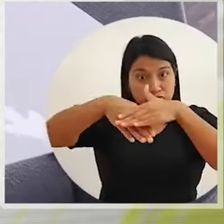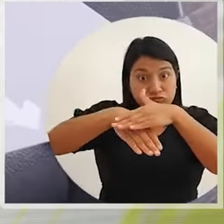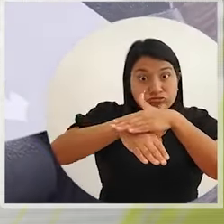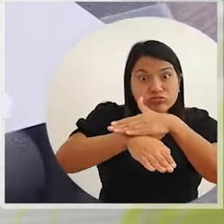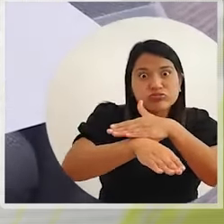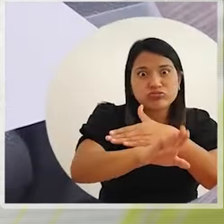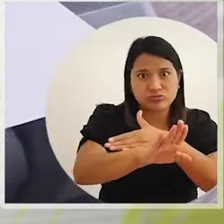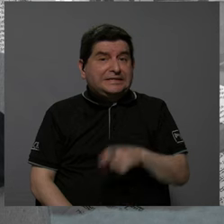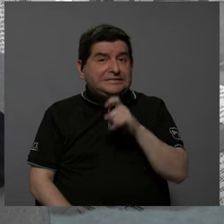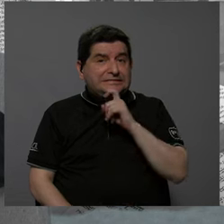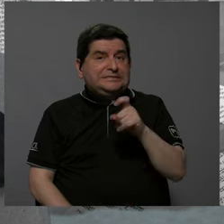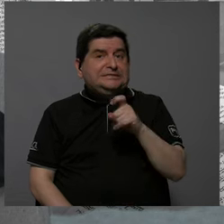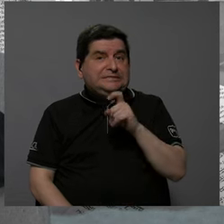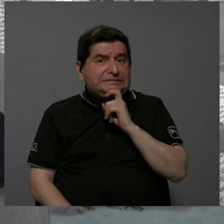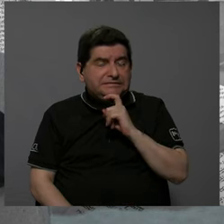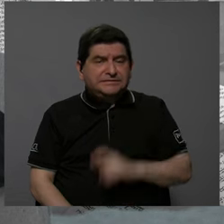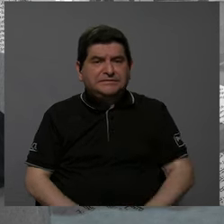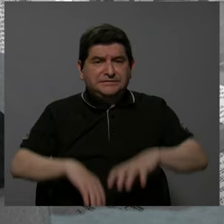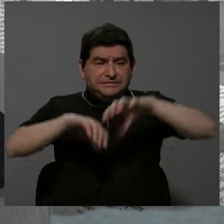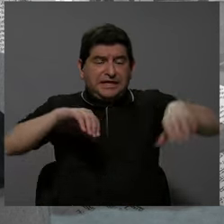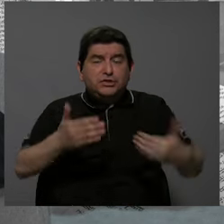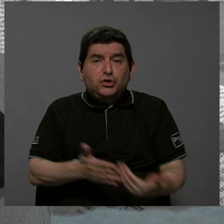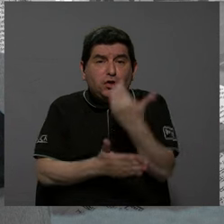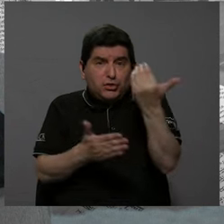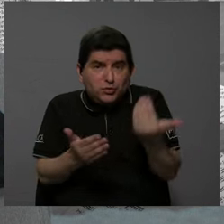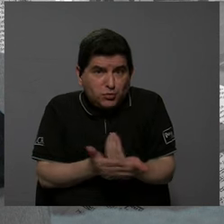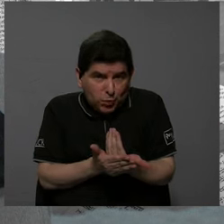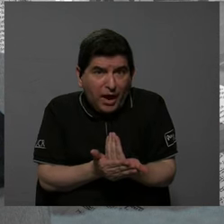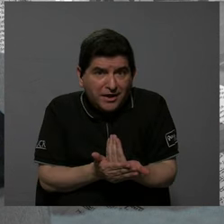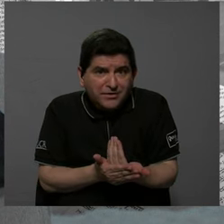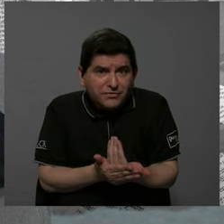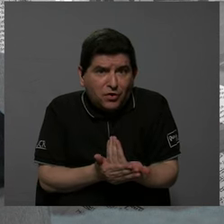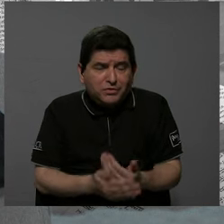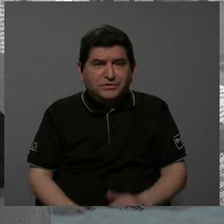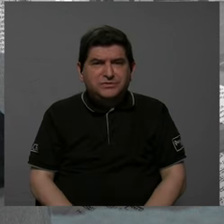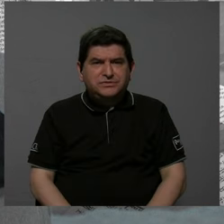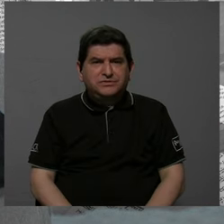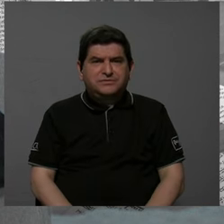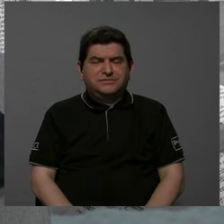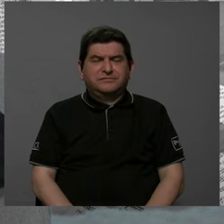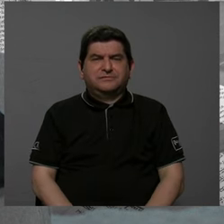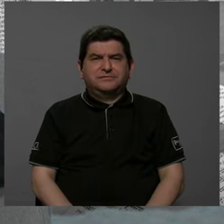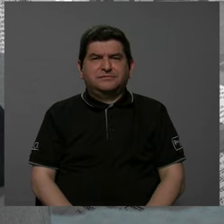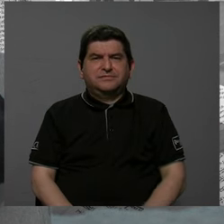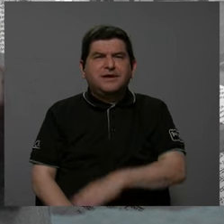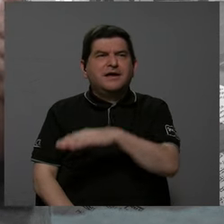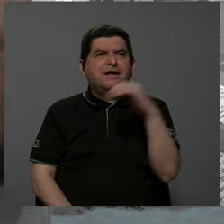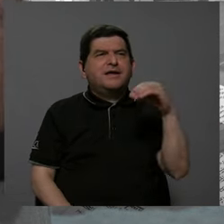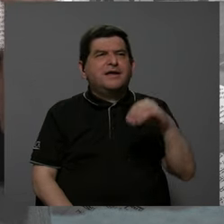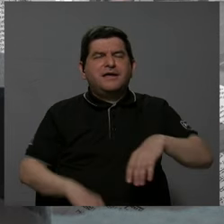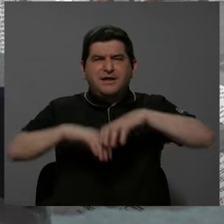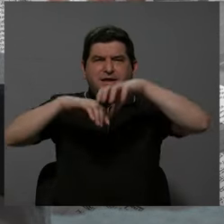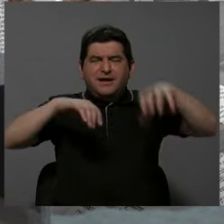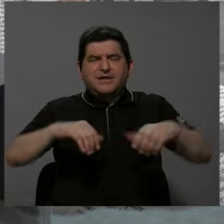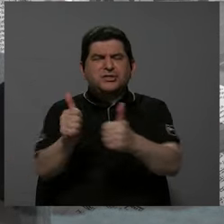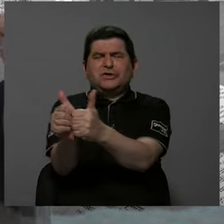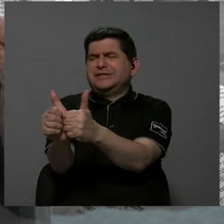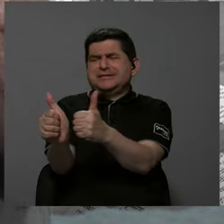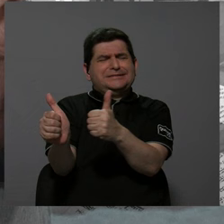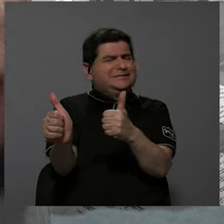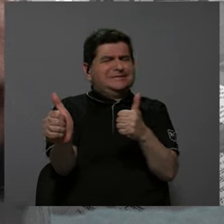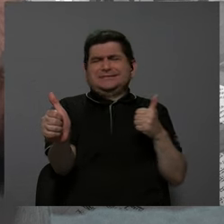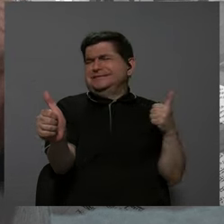país. La gran dificultad la van a tener los cantones nuevos que se han formado, y hay cantones muy